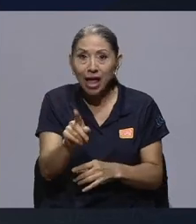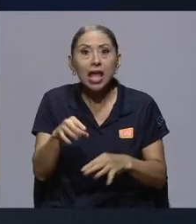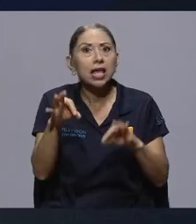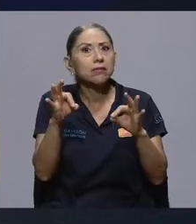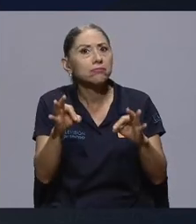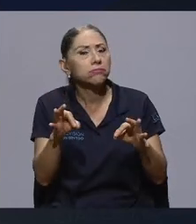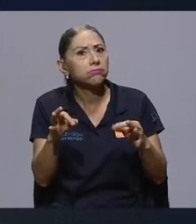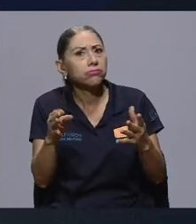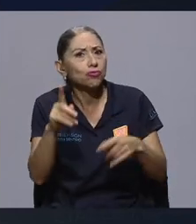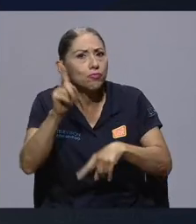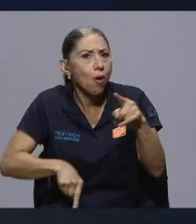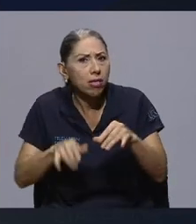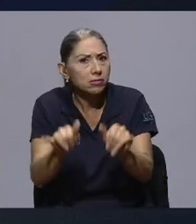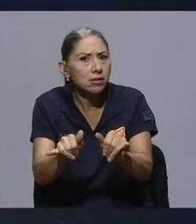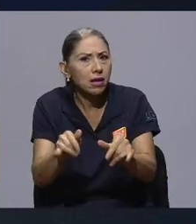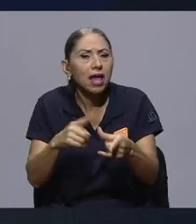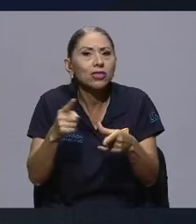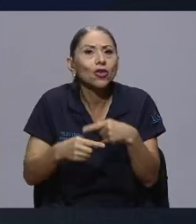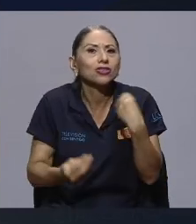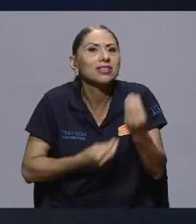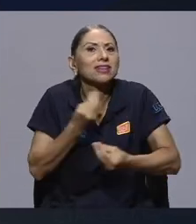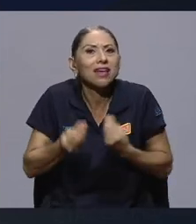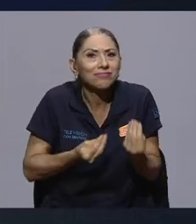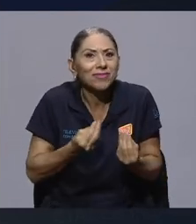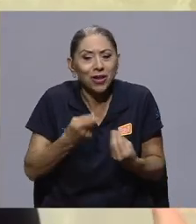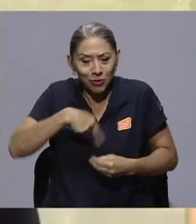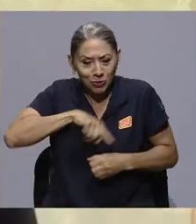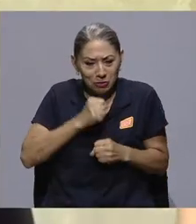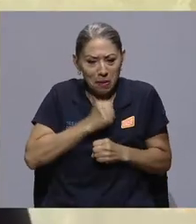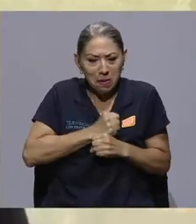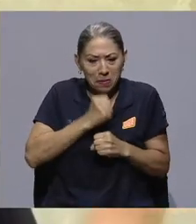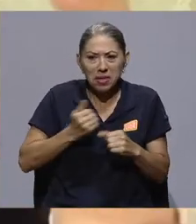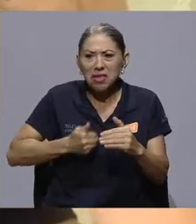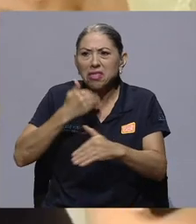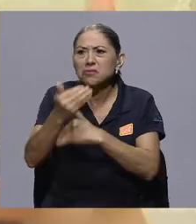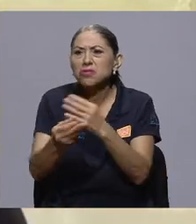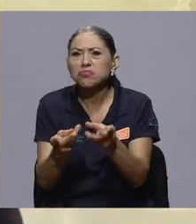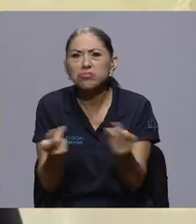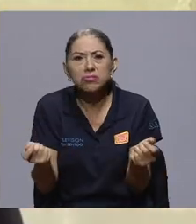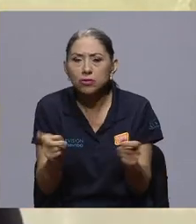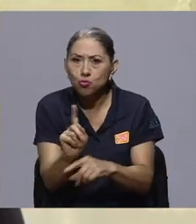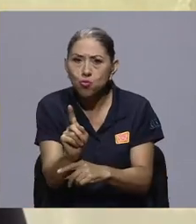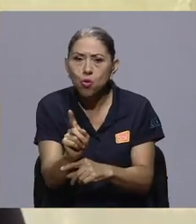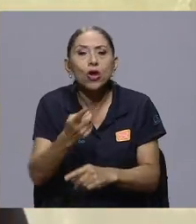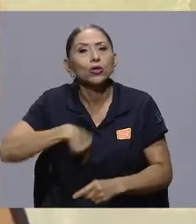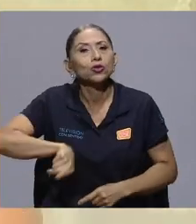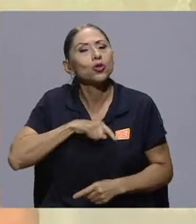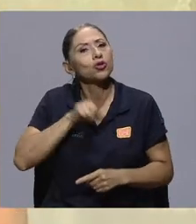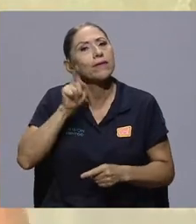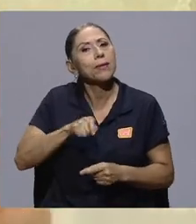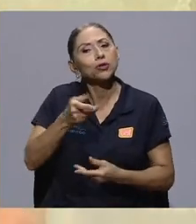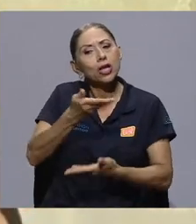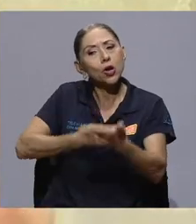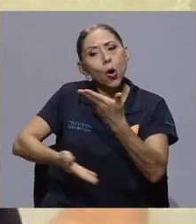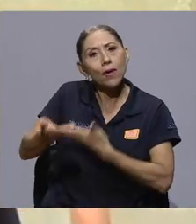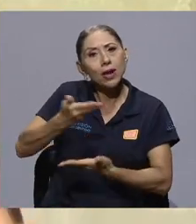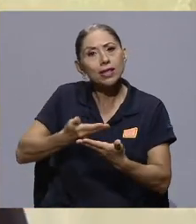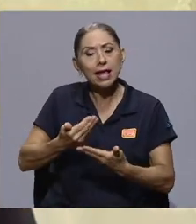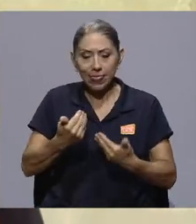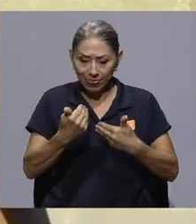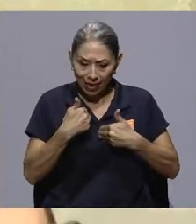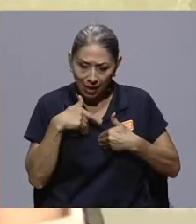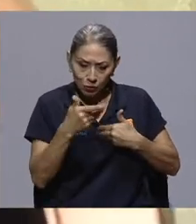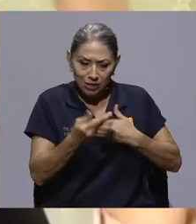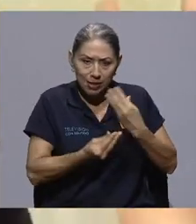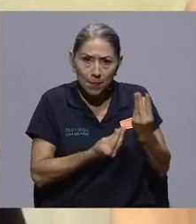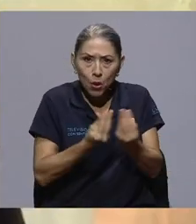y estamos al final borrando con el codo lo que escribimos con la mano. Tenemos que ser colaborativos, es decir, tenemos este producto, este servicio,